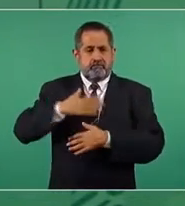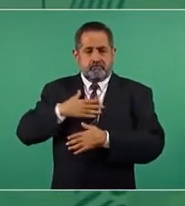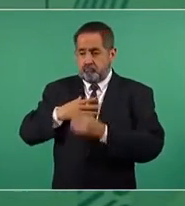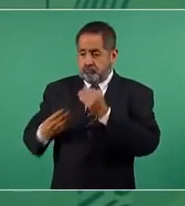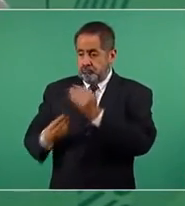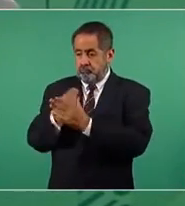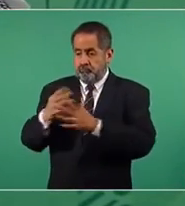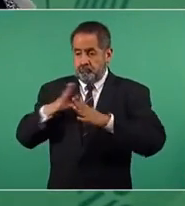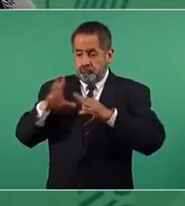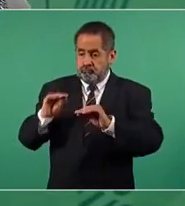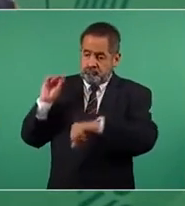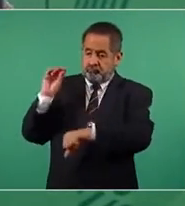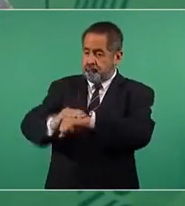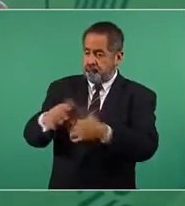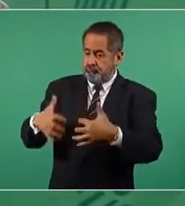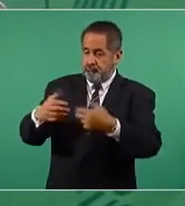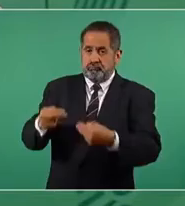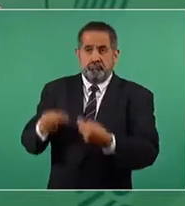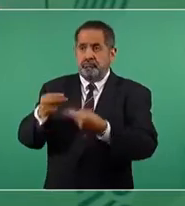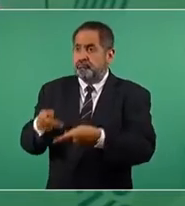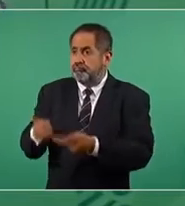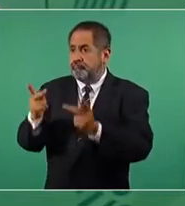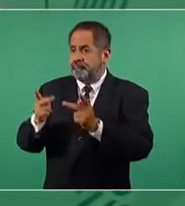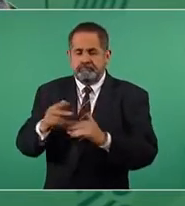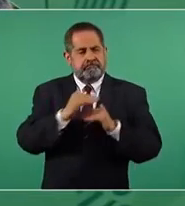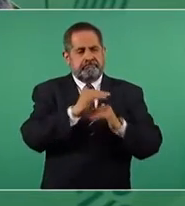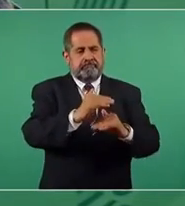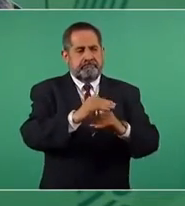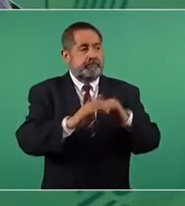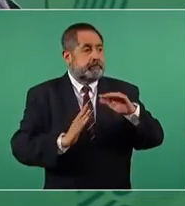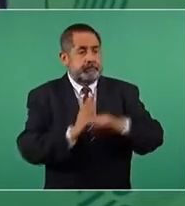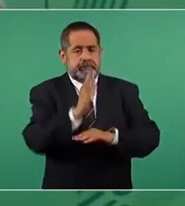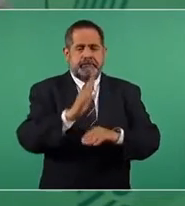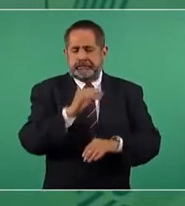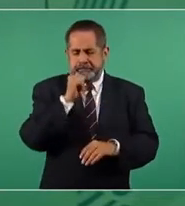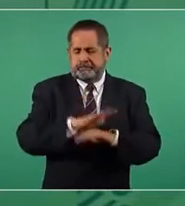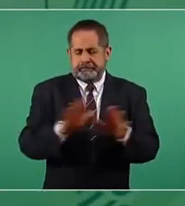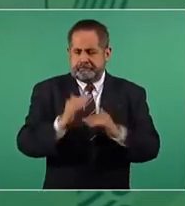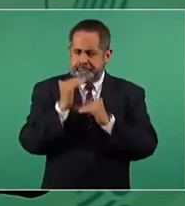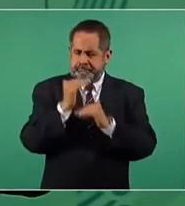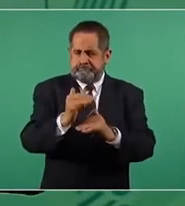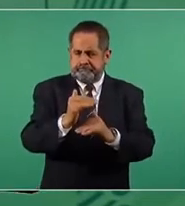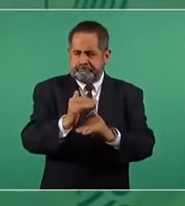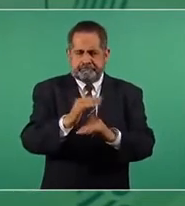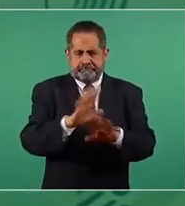medidas, más allá de la inflación, se detiene el aumento.